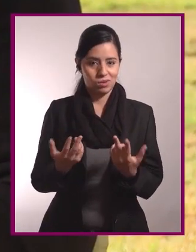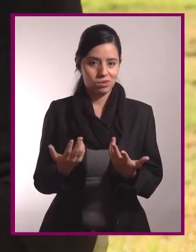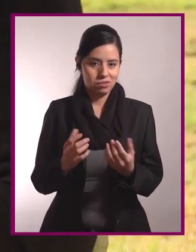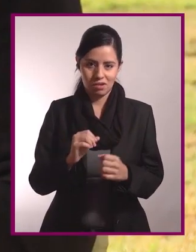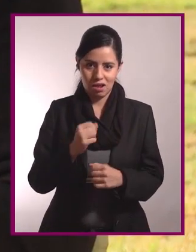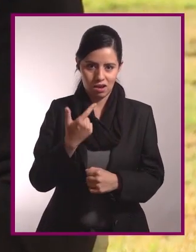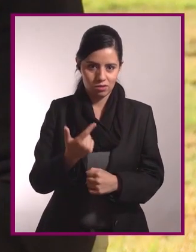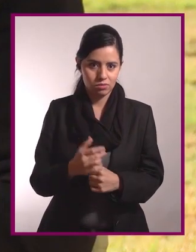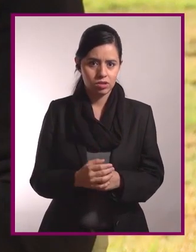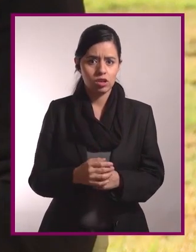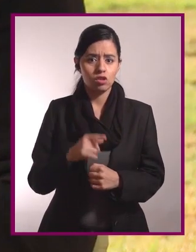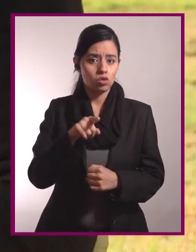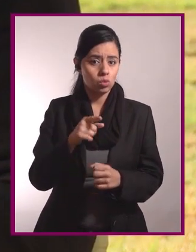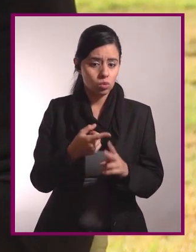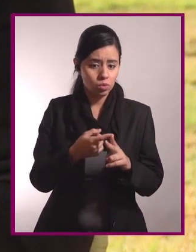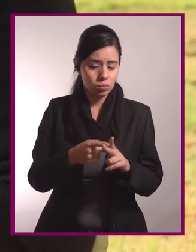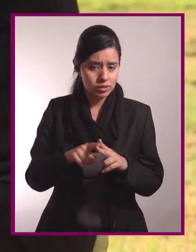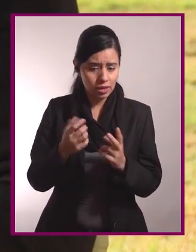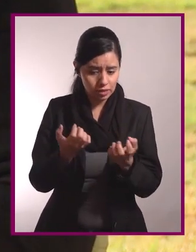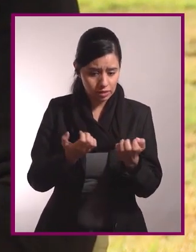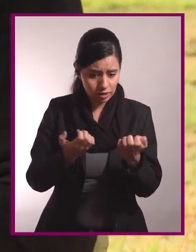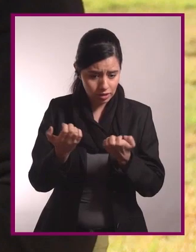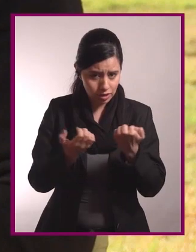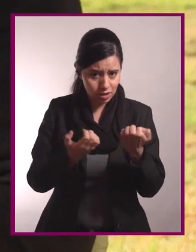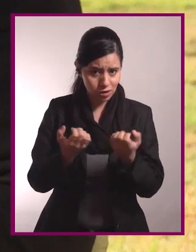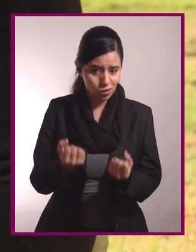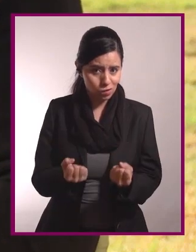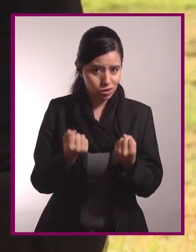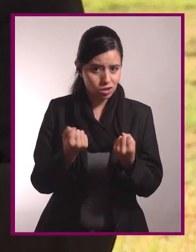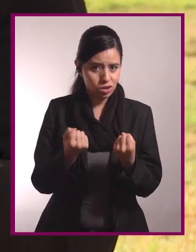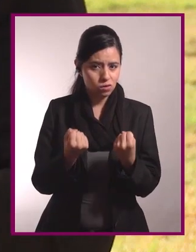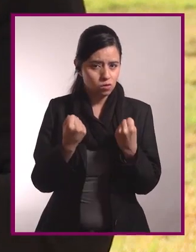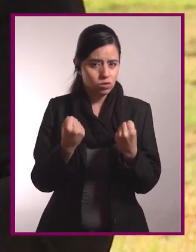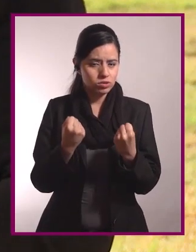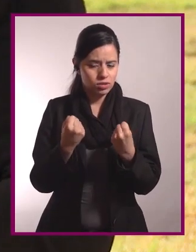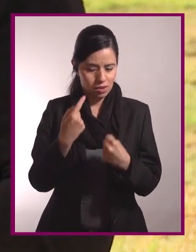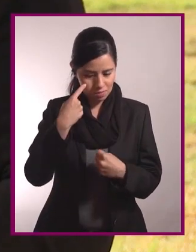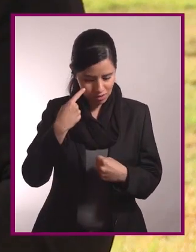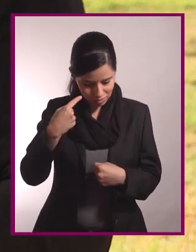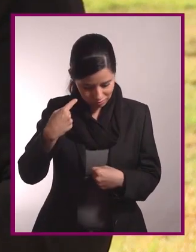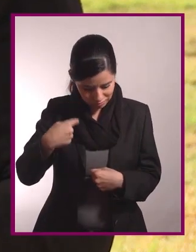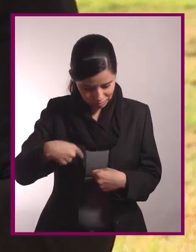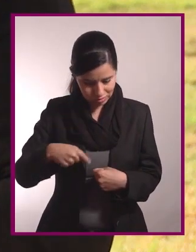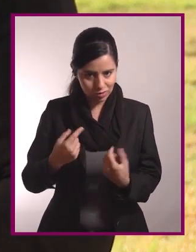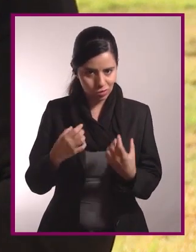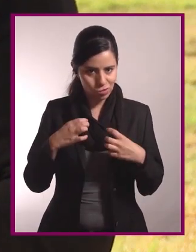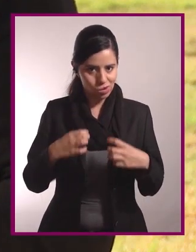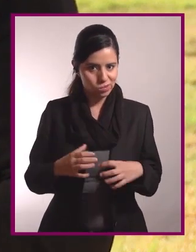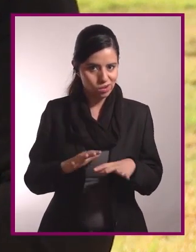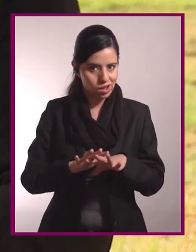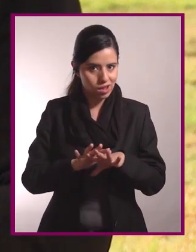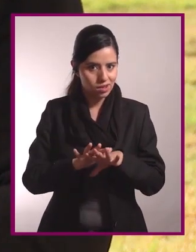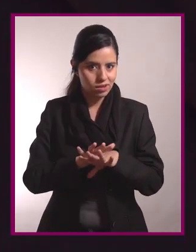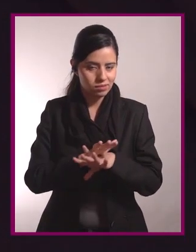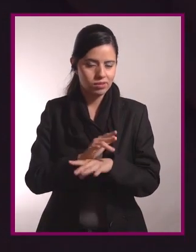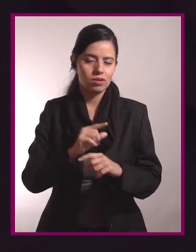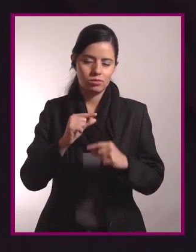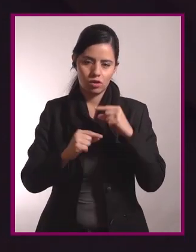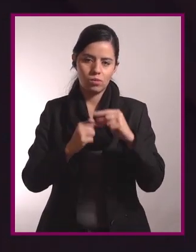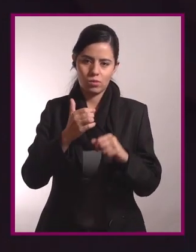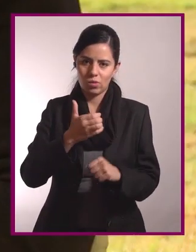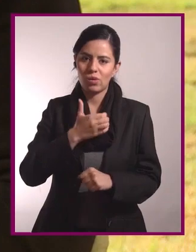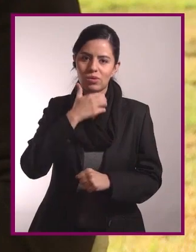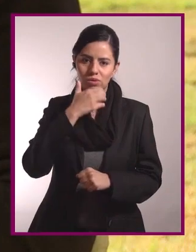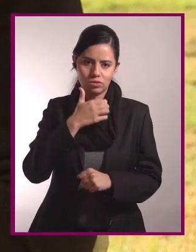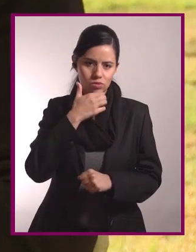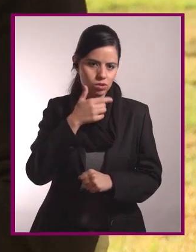supuesto, si empiezas a entrenar y empiezas a fortalecer, vas a empezar a ver cambios fisiológicos en tu cuerpo. Es